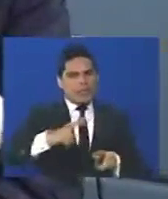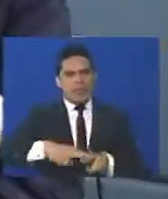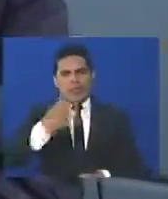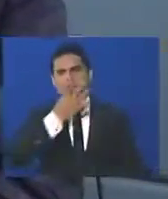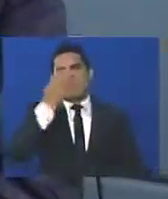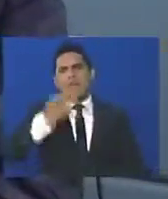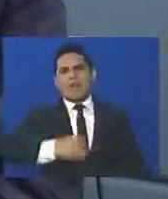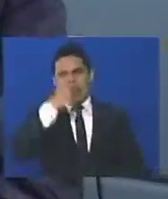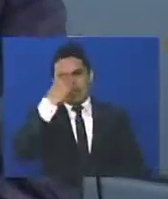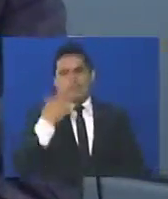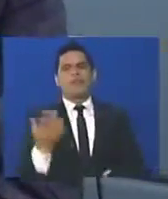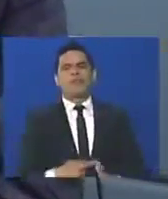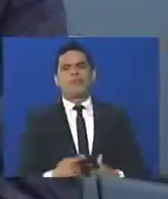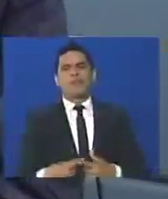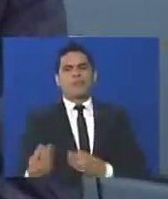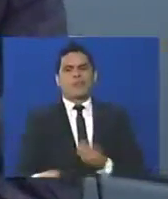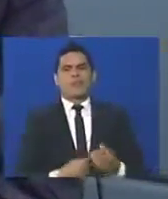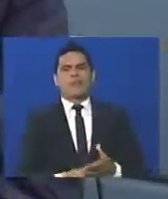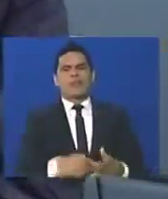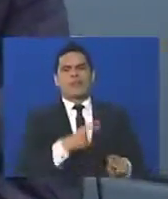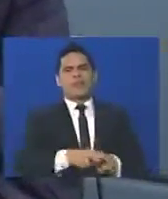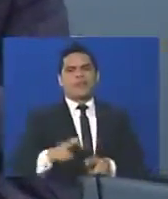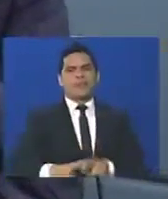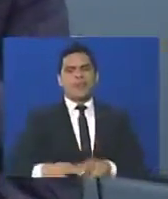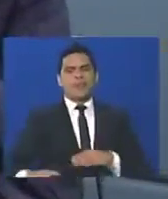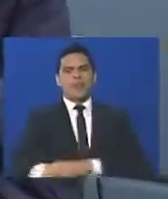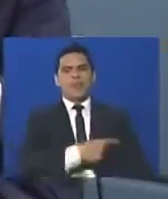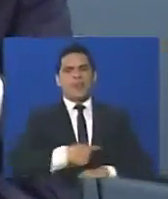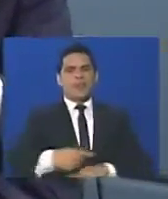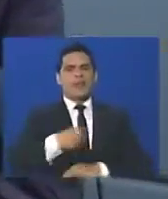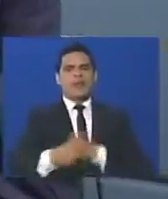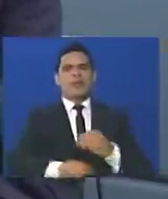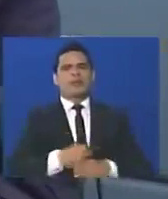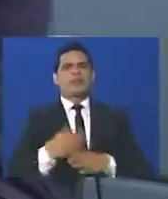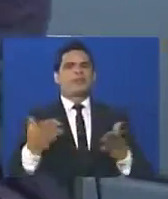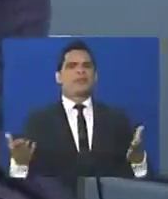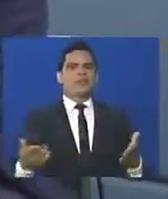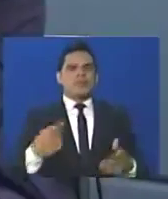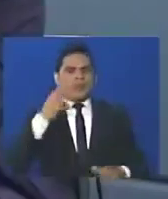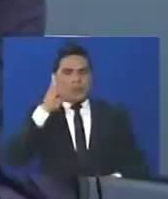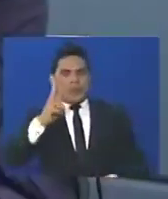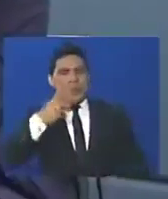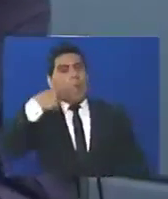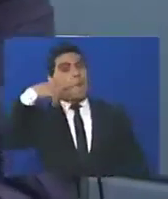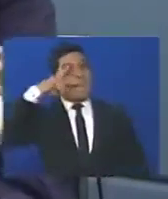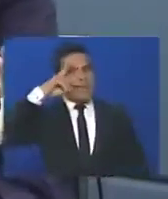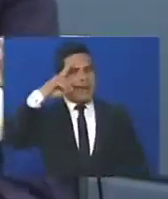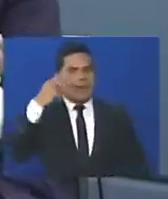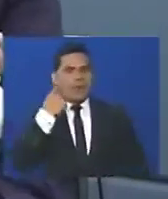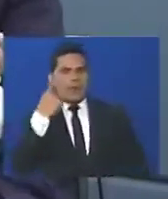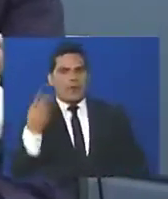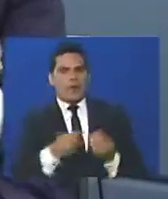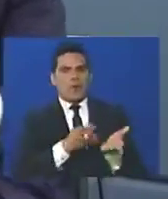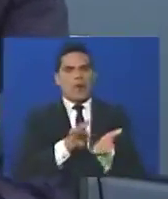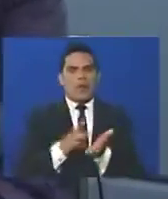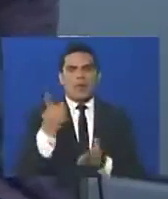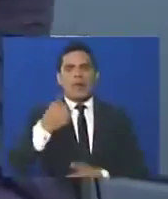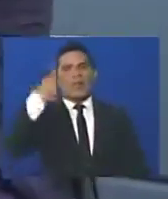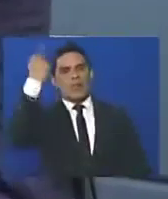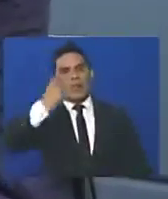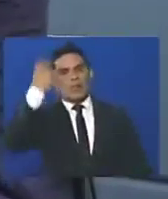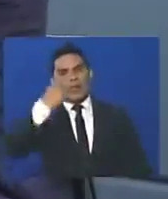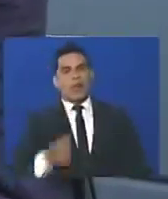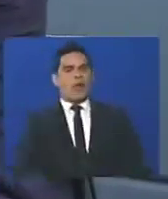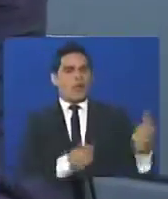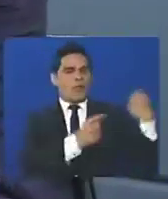con seriedad, y en ese momento sentarse con seriedad, el gobierno lo que anda es haciendo una maniobra de viveza, a ver cómo se quita un diputado, para